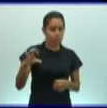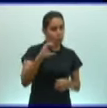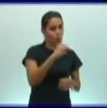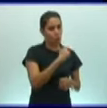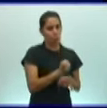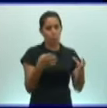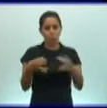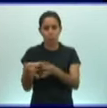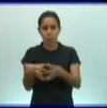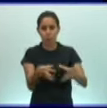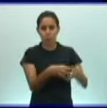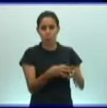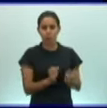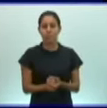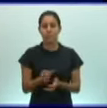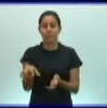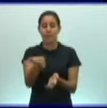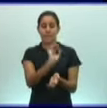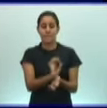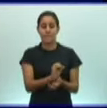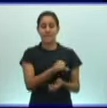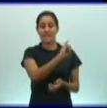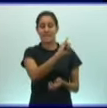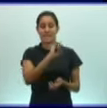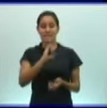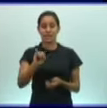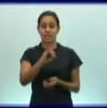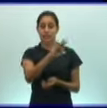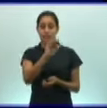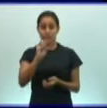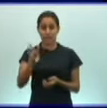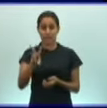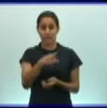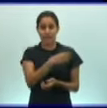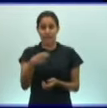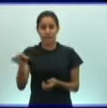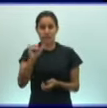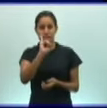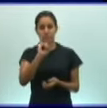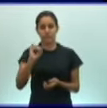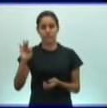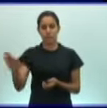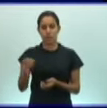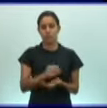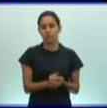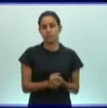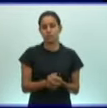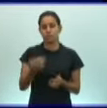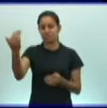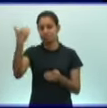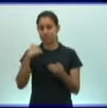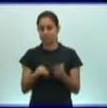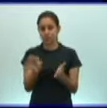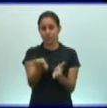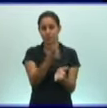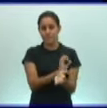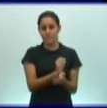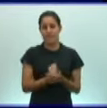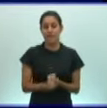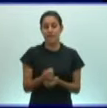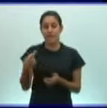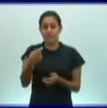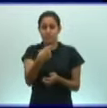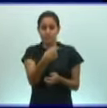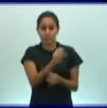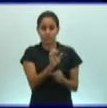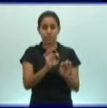68 y en el caso de los nematemintos de la página 69 a la 75. En el caso, para ver la comparación entre